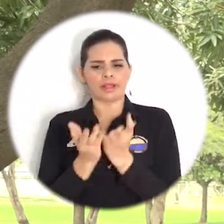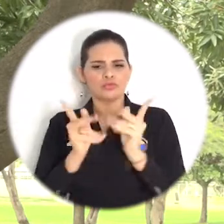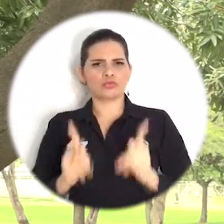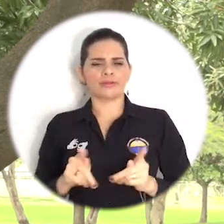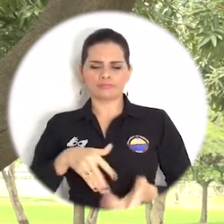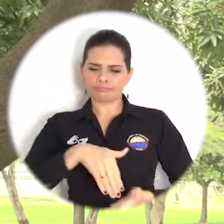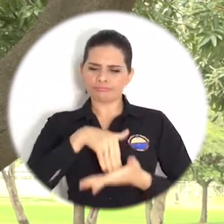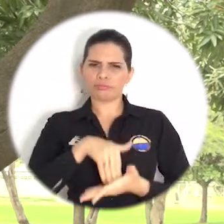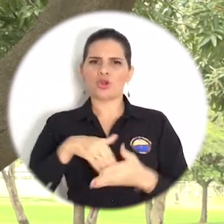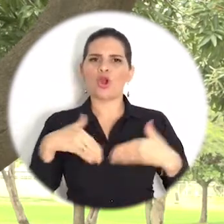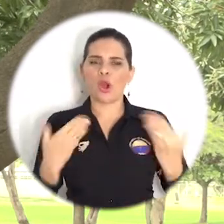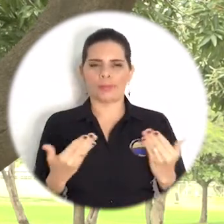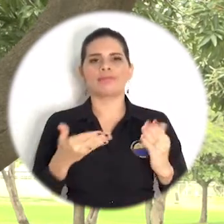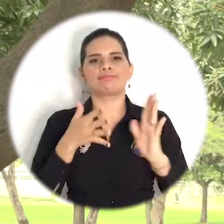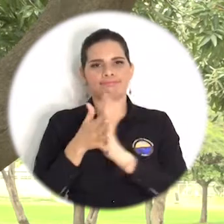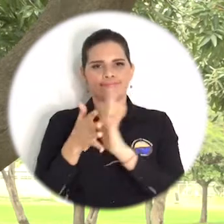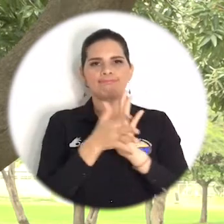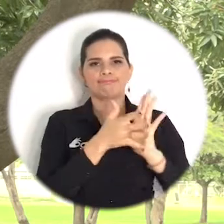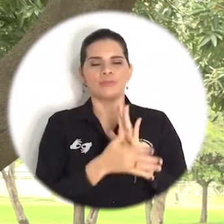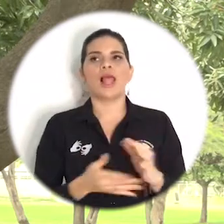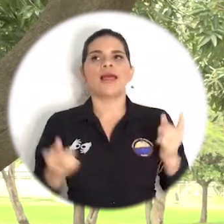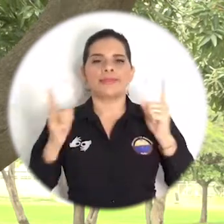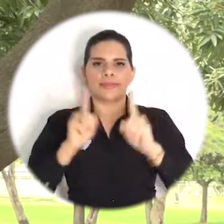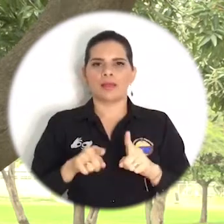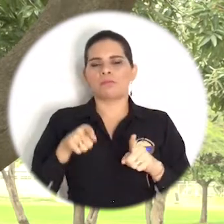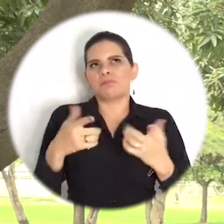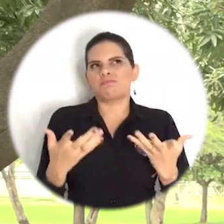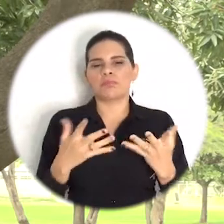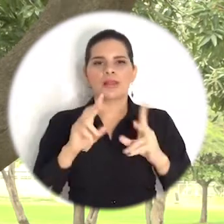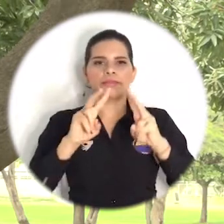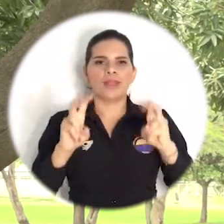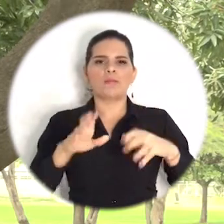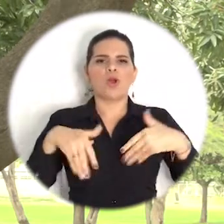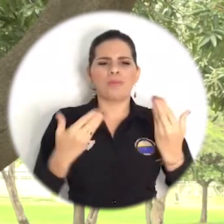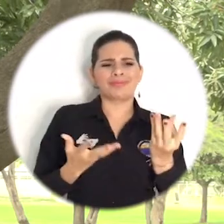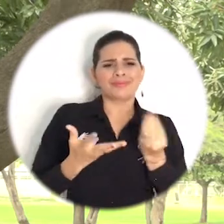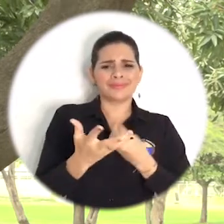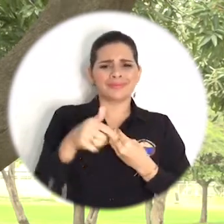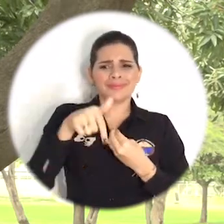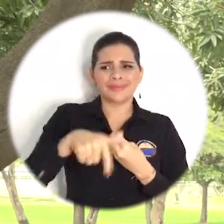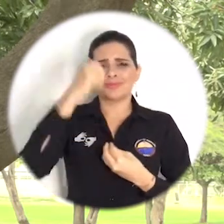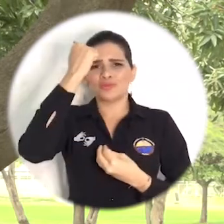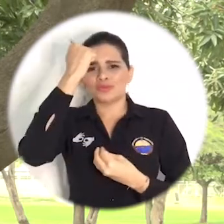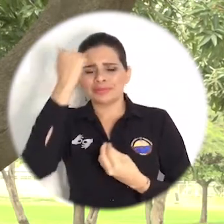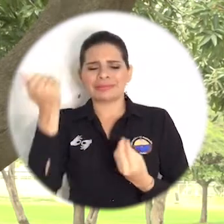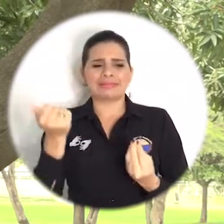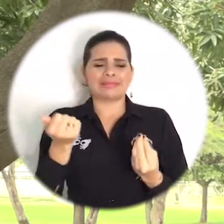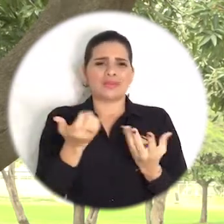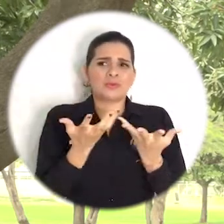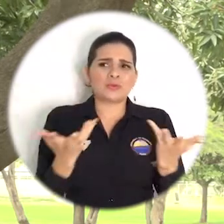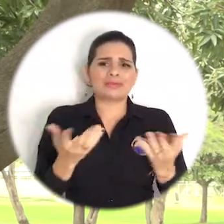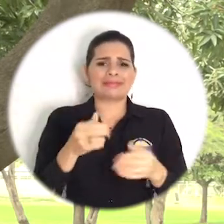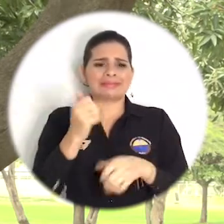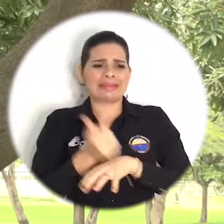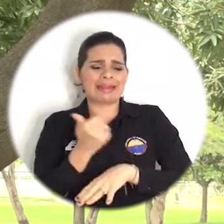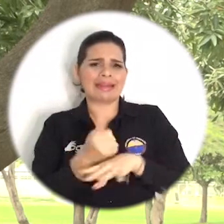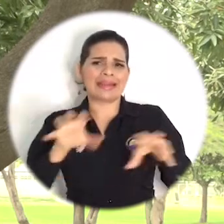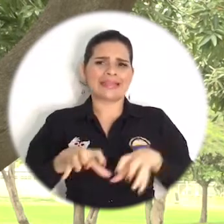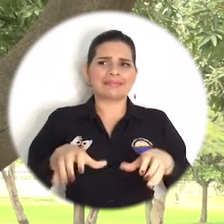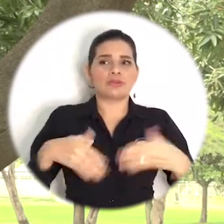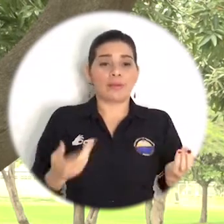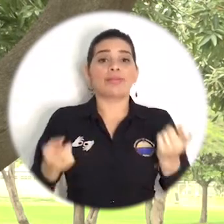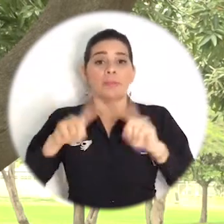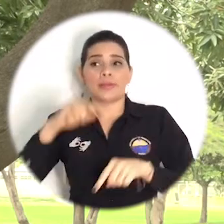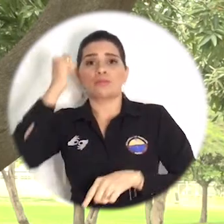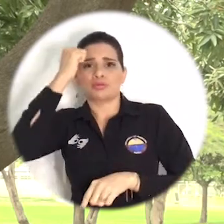hasta el día de hoy. También se tocaron un tema importante, el cual fue las garantías académicas que estos estudiantes tienen y que los